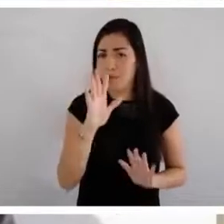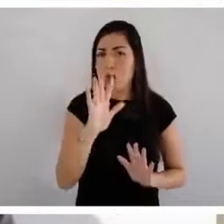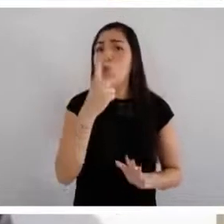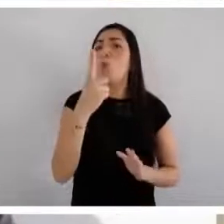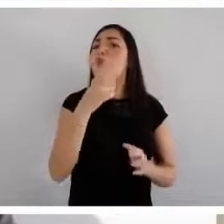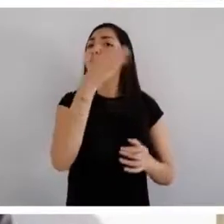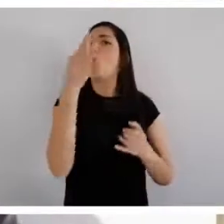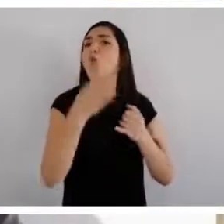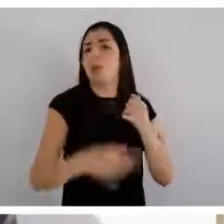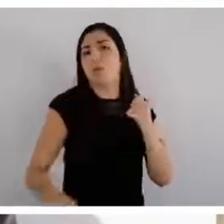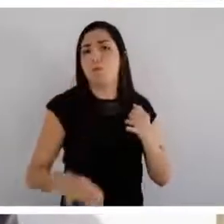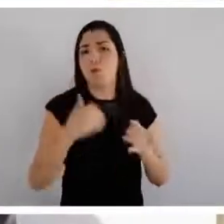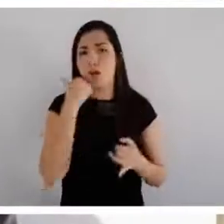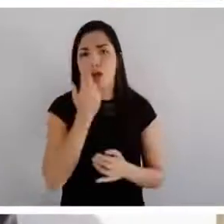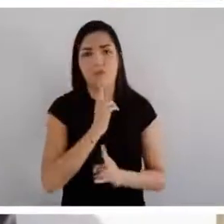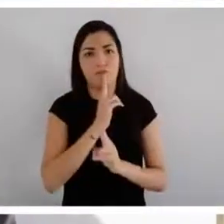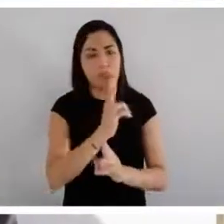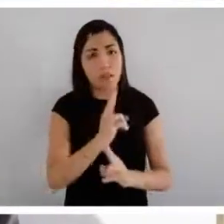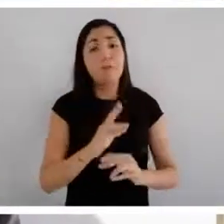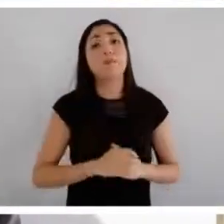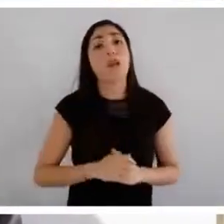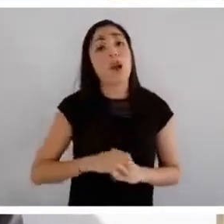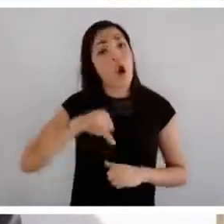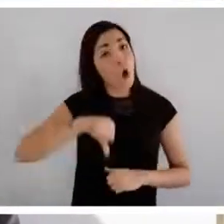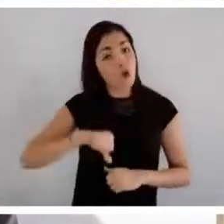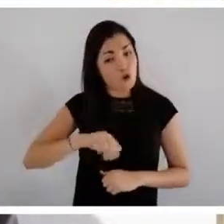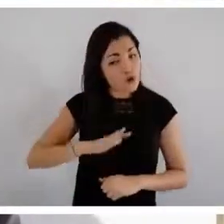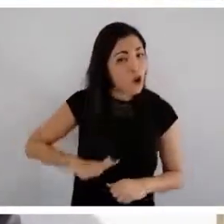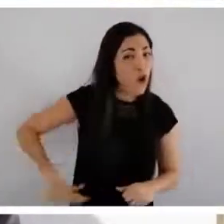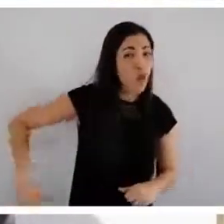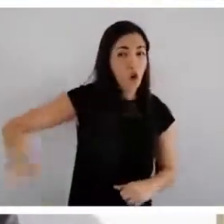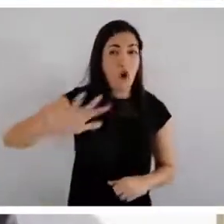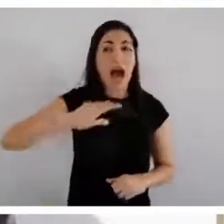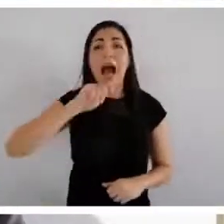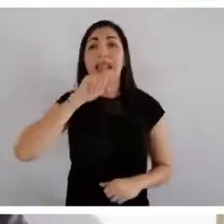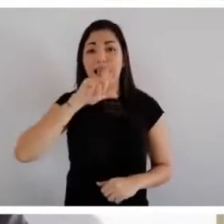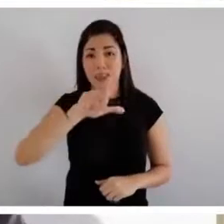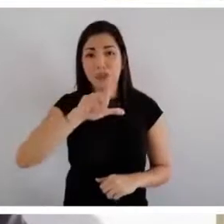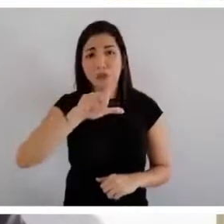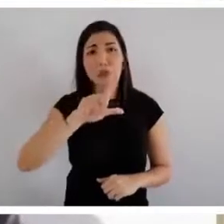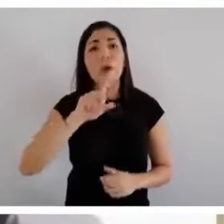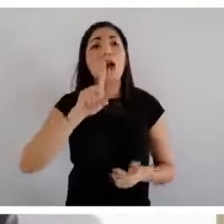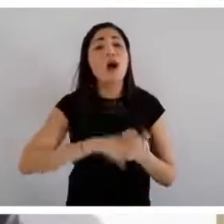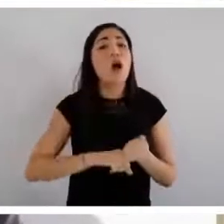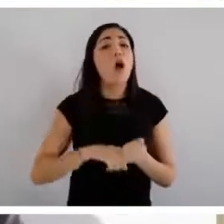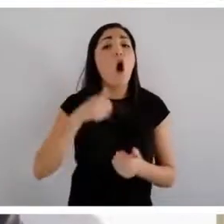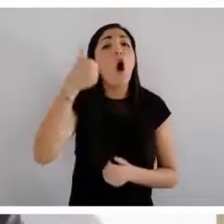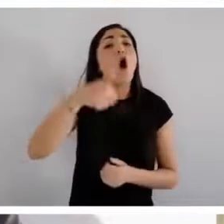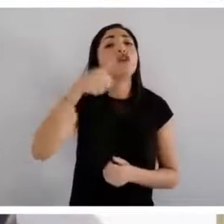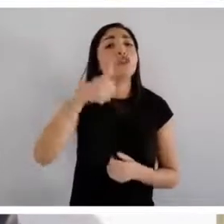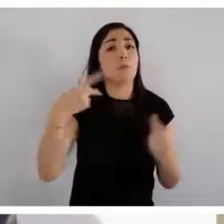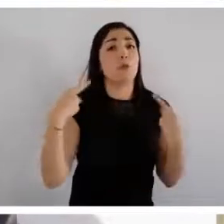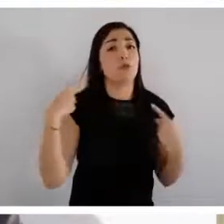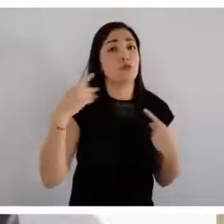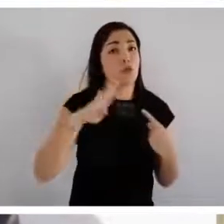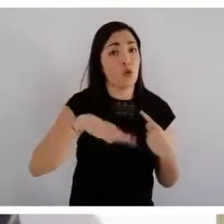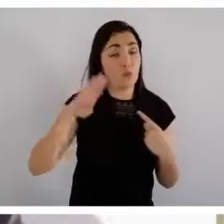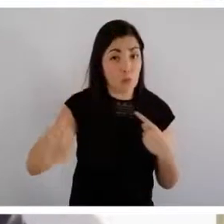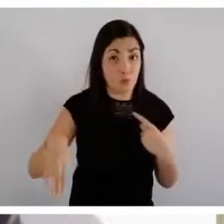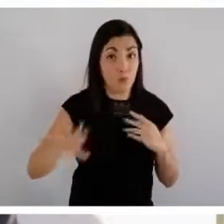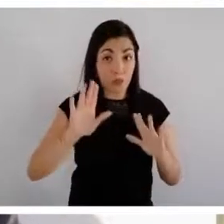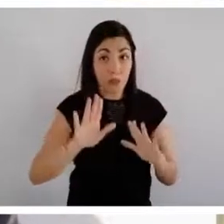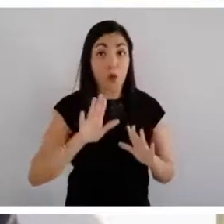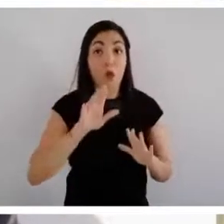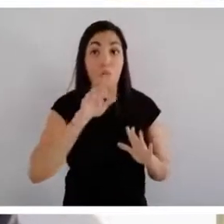es de 2.3. Le dejo un último dato contundente. Hoy en todo Jalisco han habido 11 defunciones en lo que va de esta